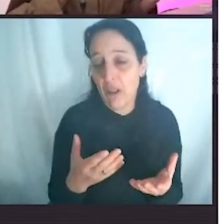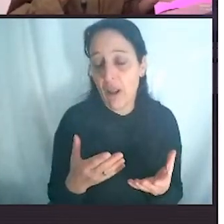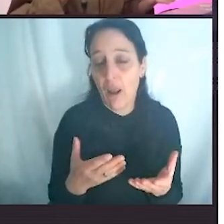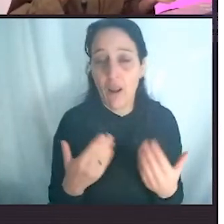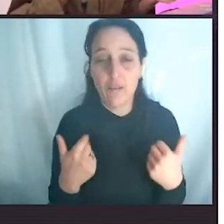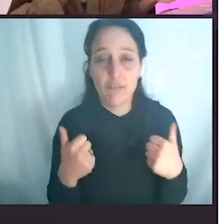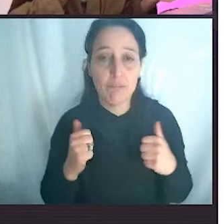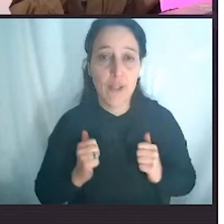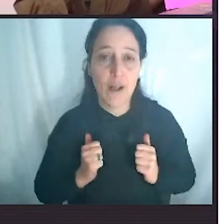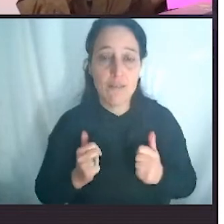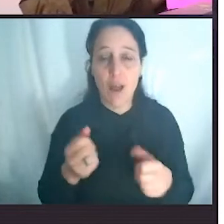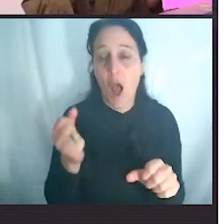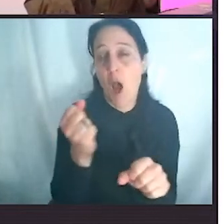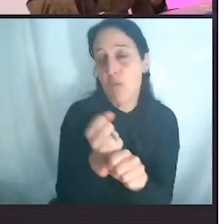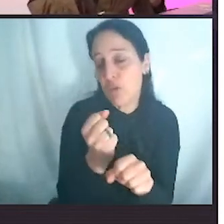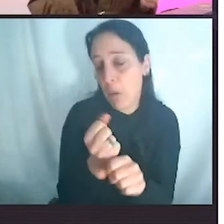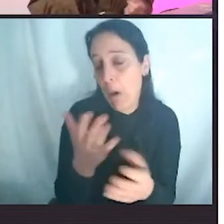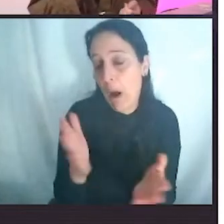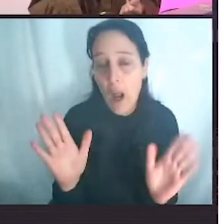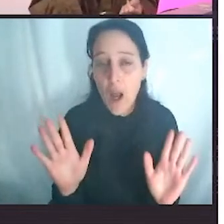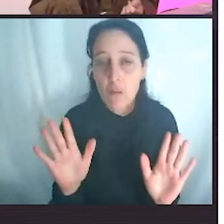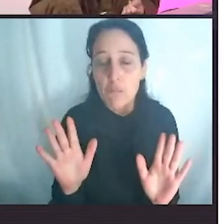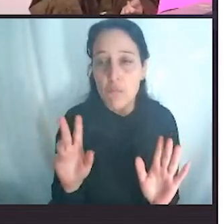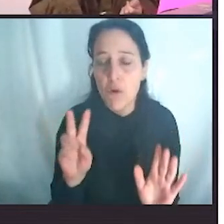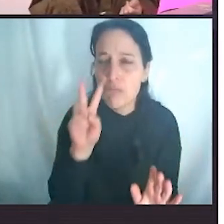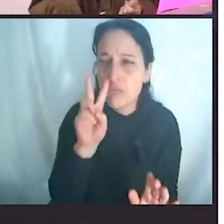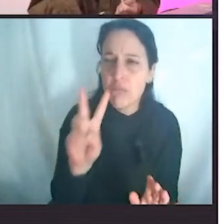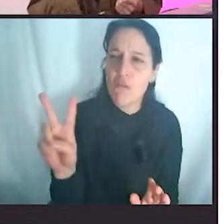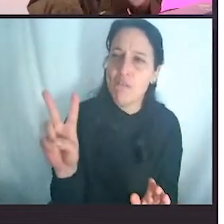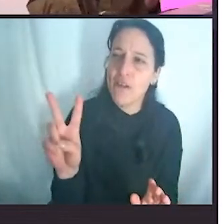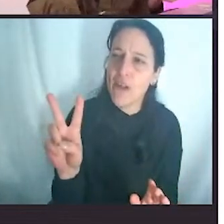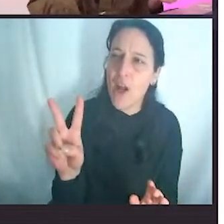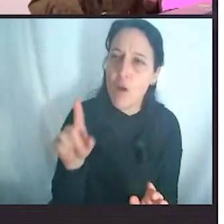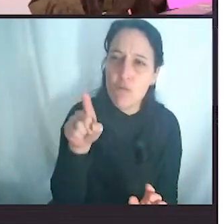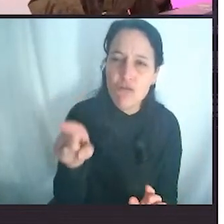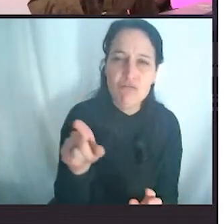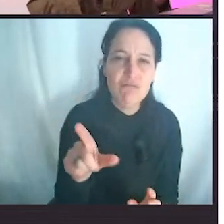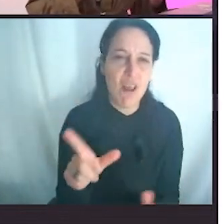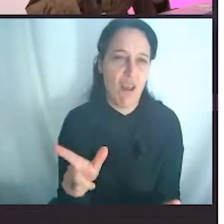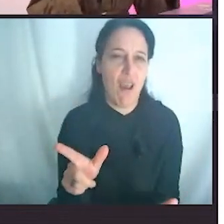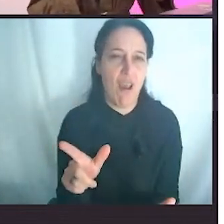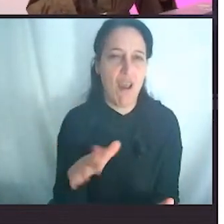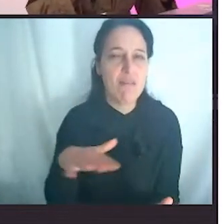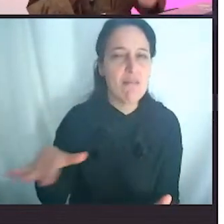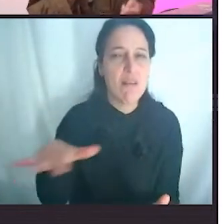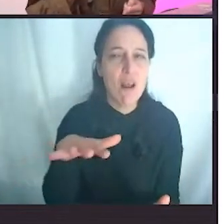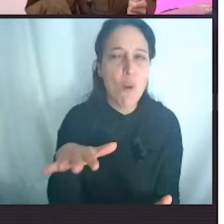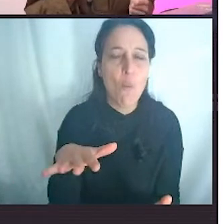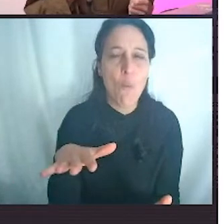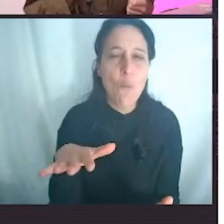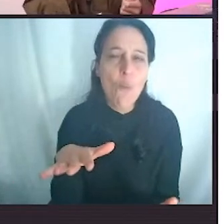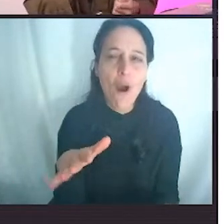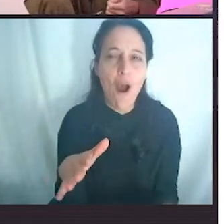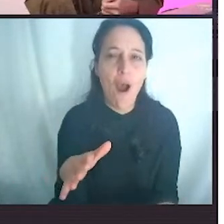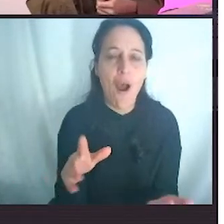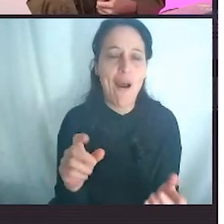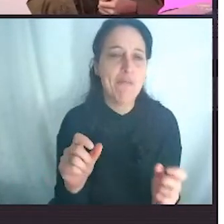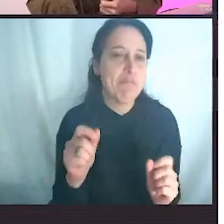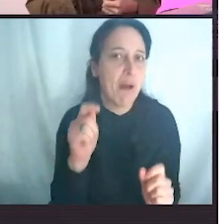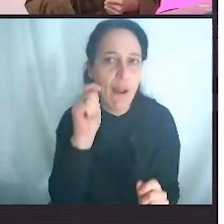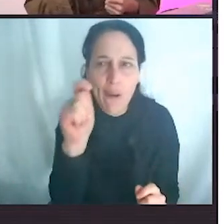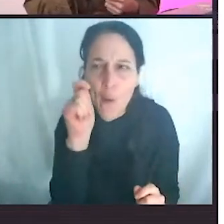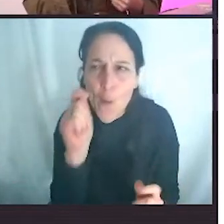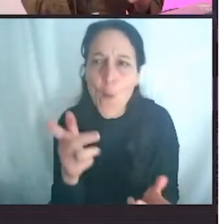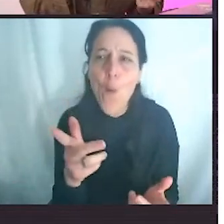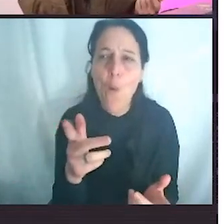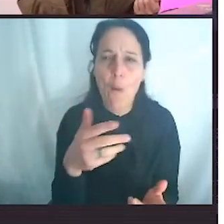amiga a tomar un café, tal vez nos fijamos en el rating que tiene en Google Maps, nos fijamos cuántos puntos tiene. O tal vez,